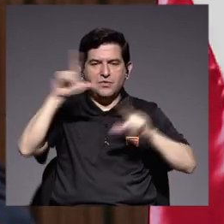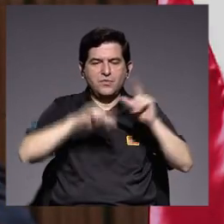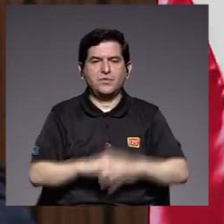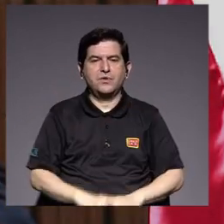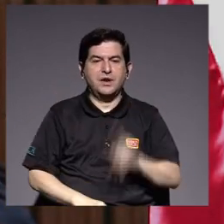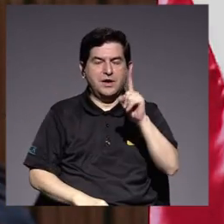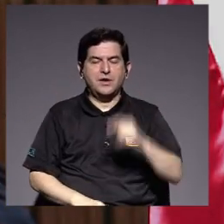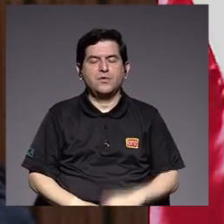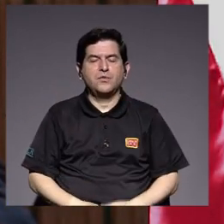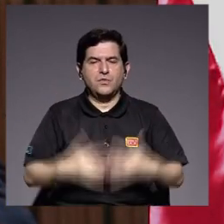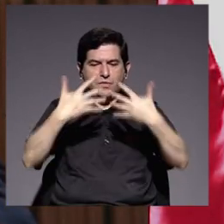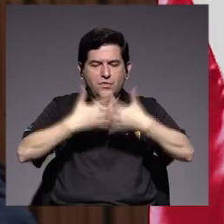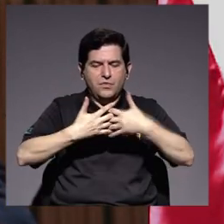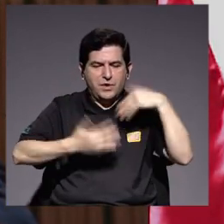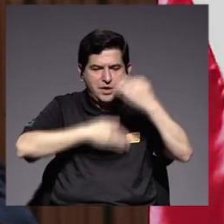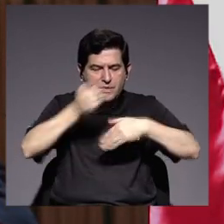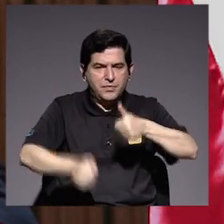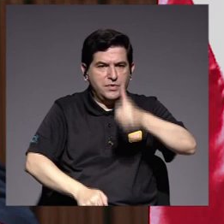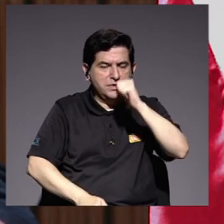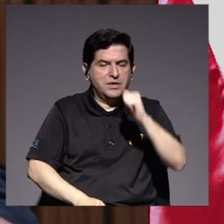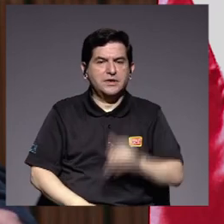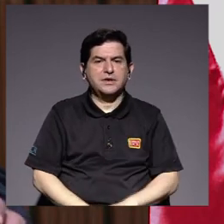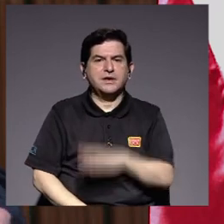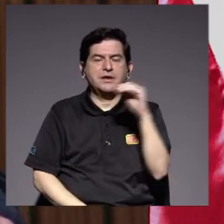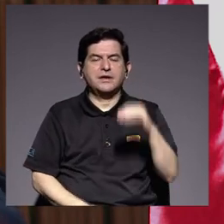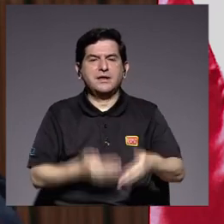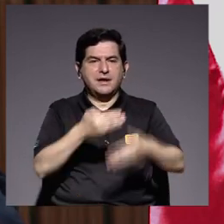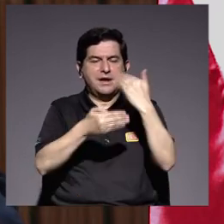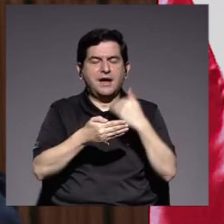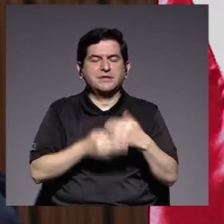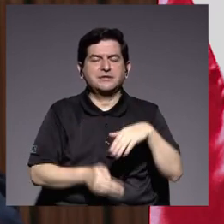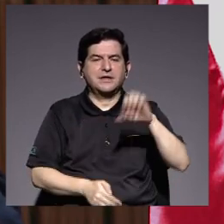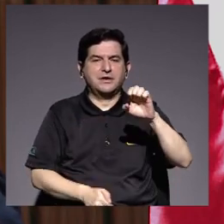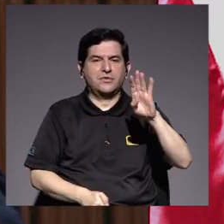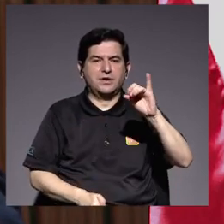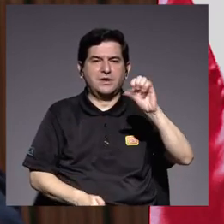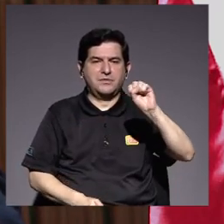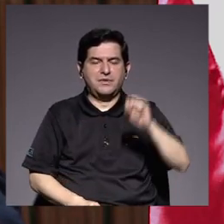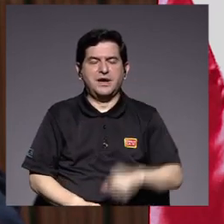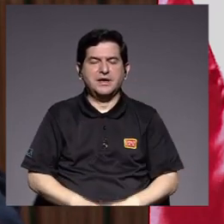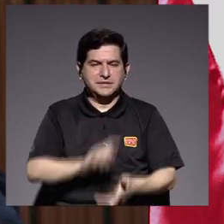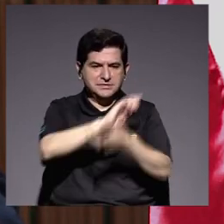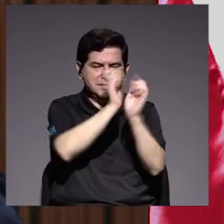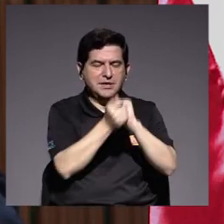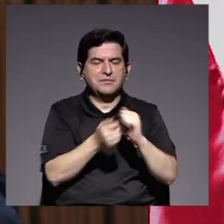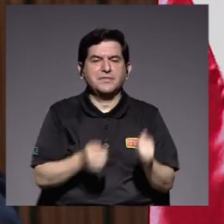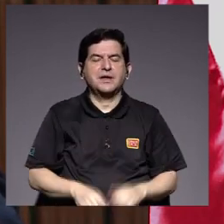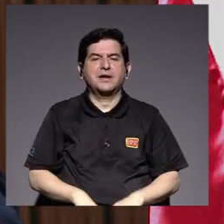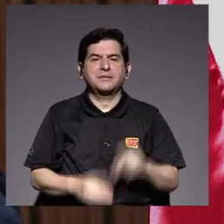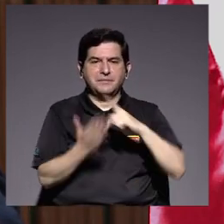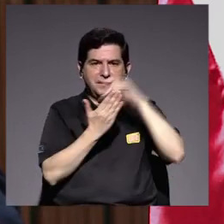tratamiento de agua y la remodelación del antiguo EBAIS para el uso de aulas entre otros proyectos